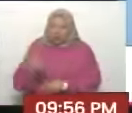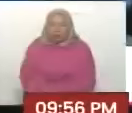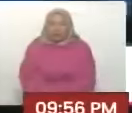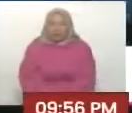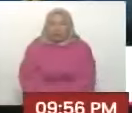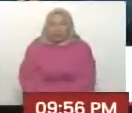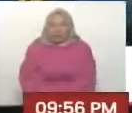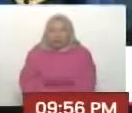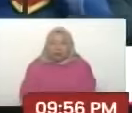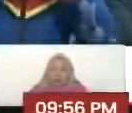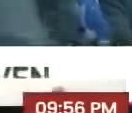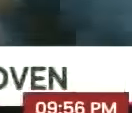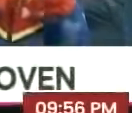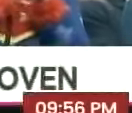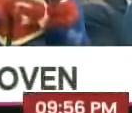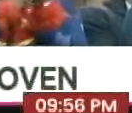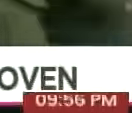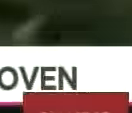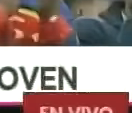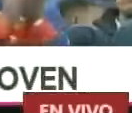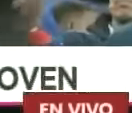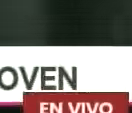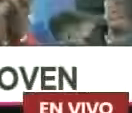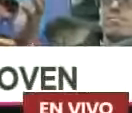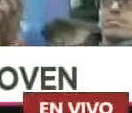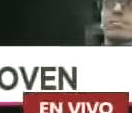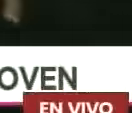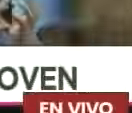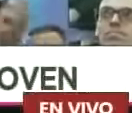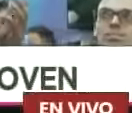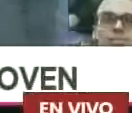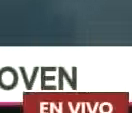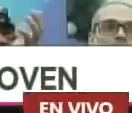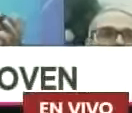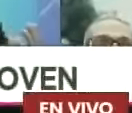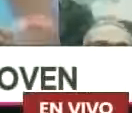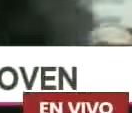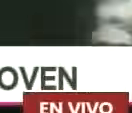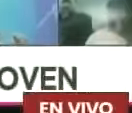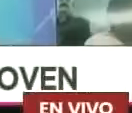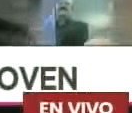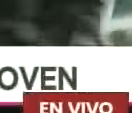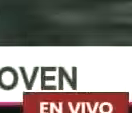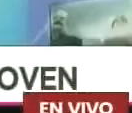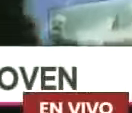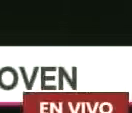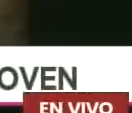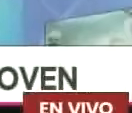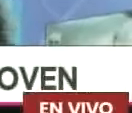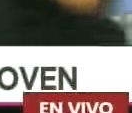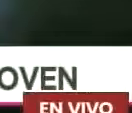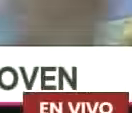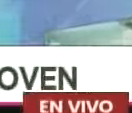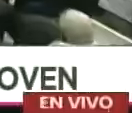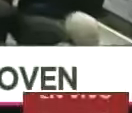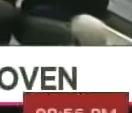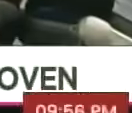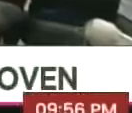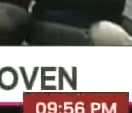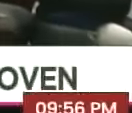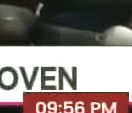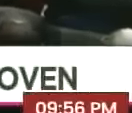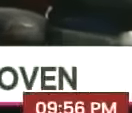¡Ey, ey! ¡Vamos! ¿Cómo estamos? ¡Se prendió, se prendió Corazón Urbano! ¿Ah? ¡Ay, ay, ay!